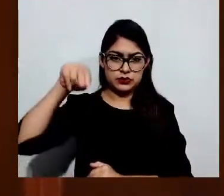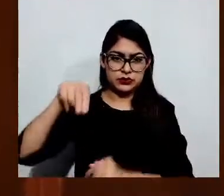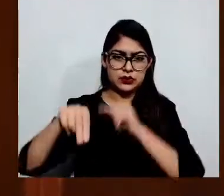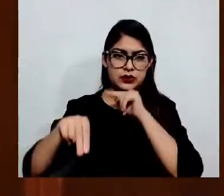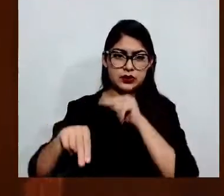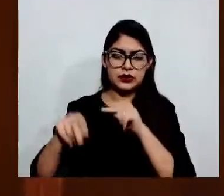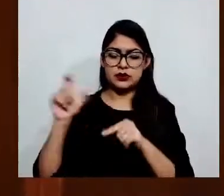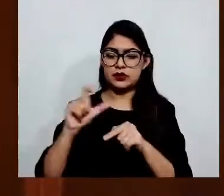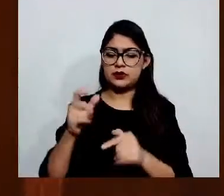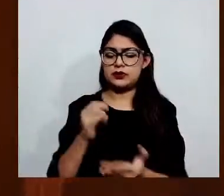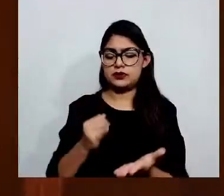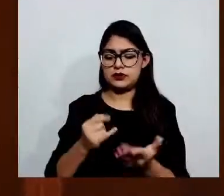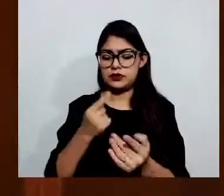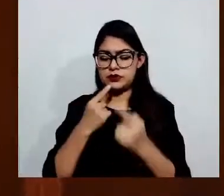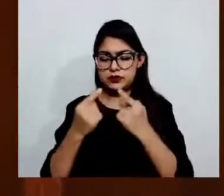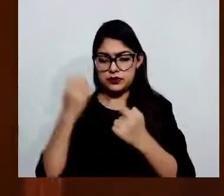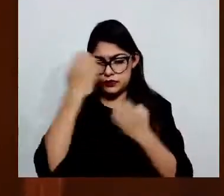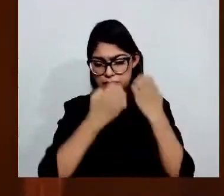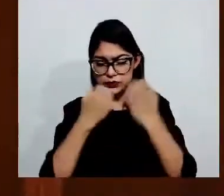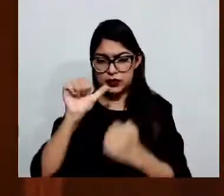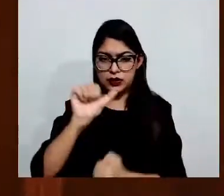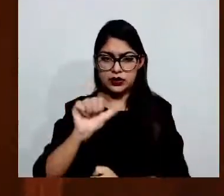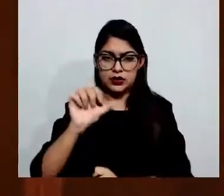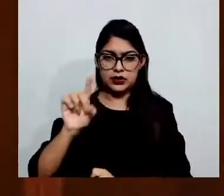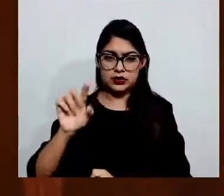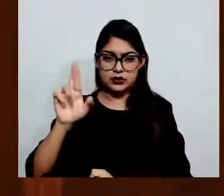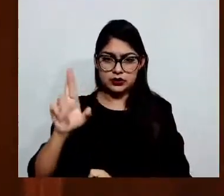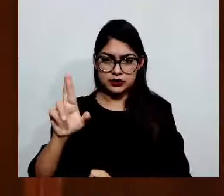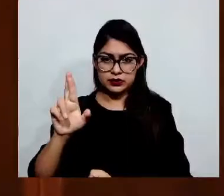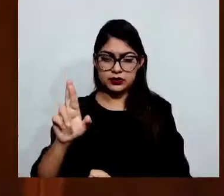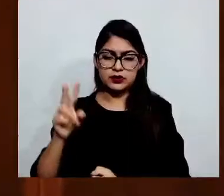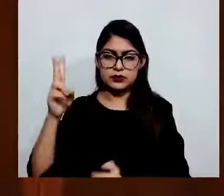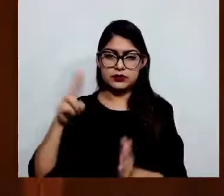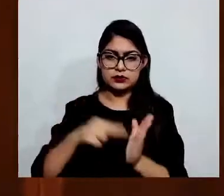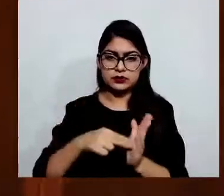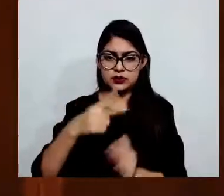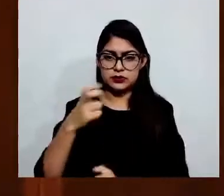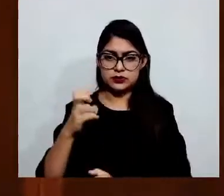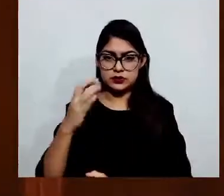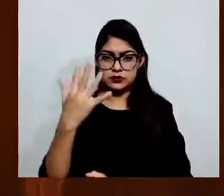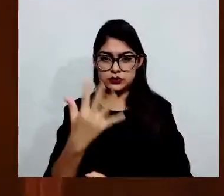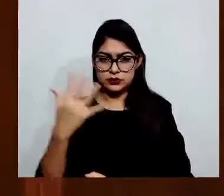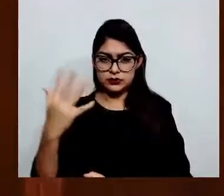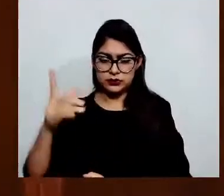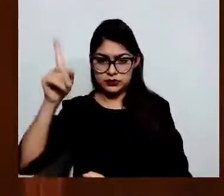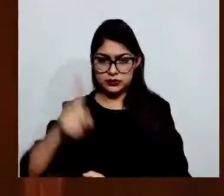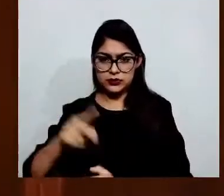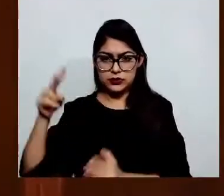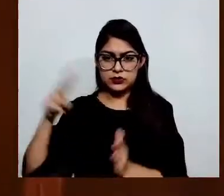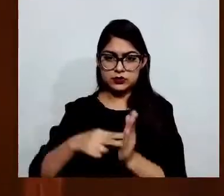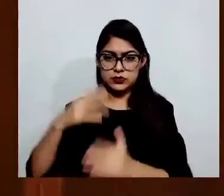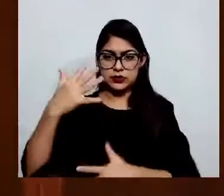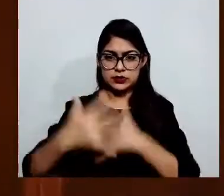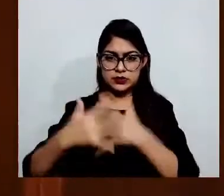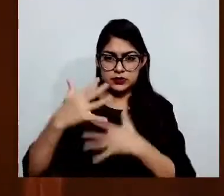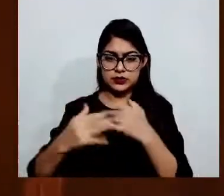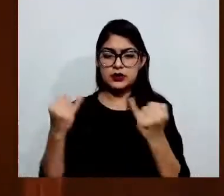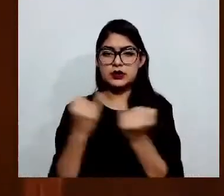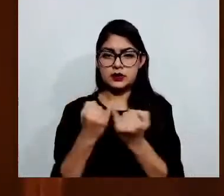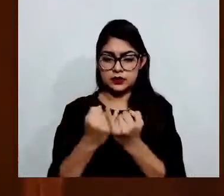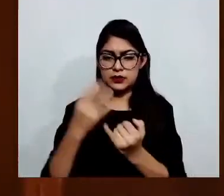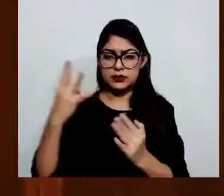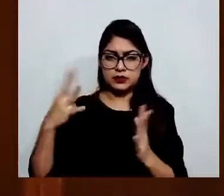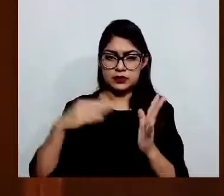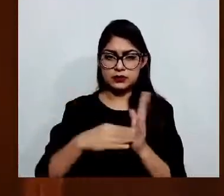2.255, diagonal 2015, y 4.436, diagonal 2015,